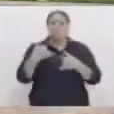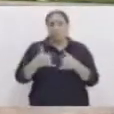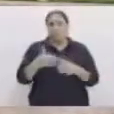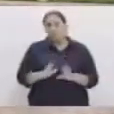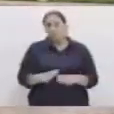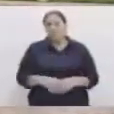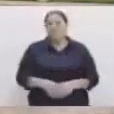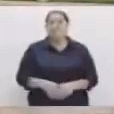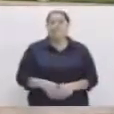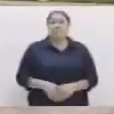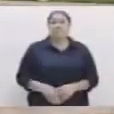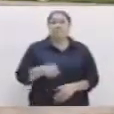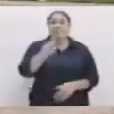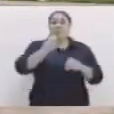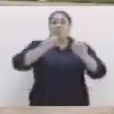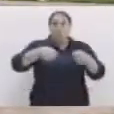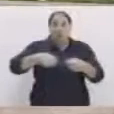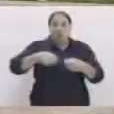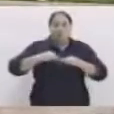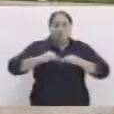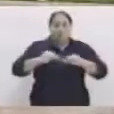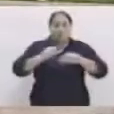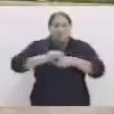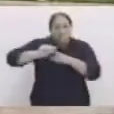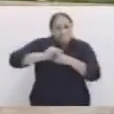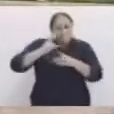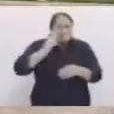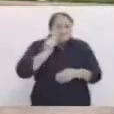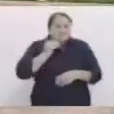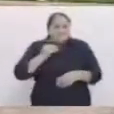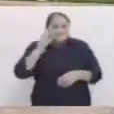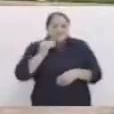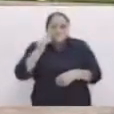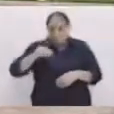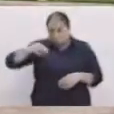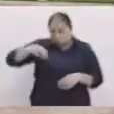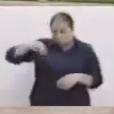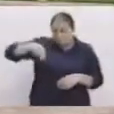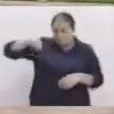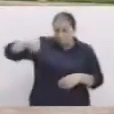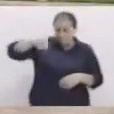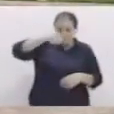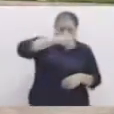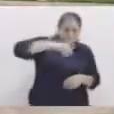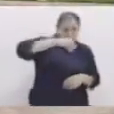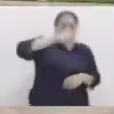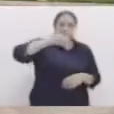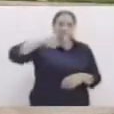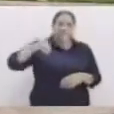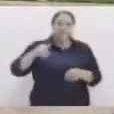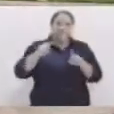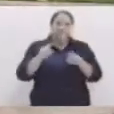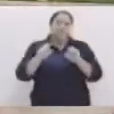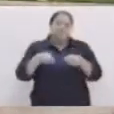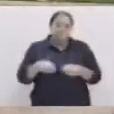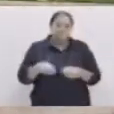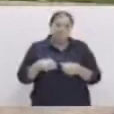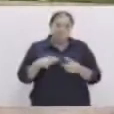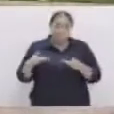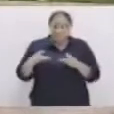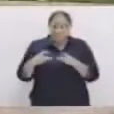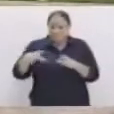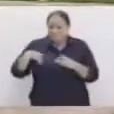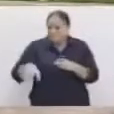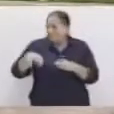sin machucar ninguna línea, puedes escoger un cuadro. Para escoger el cuadro, vamos a agarrar el